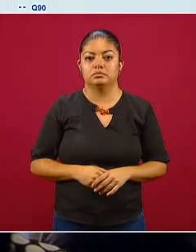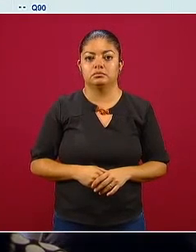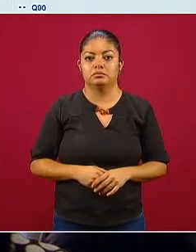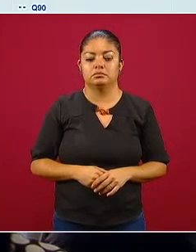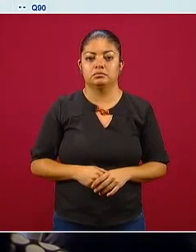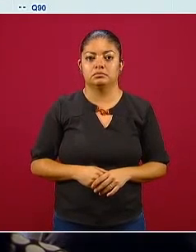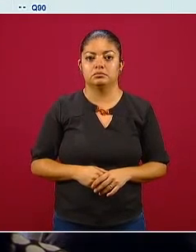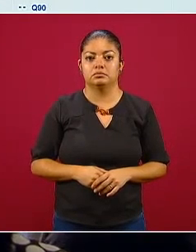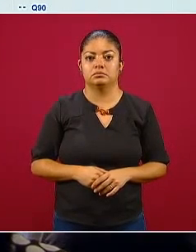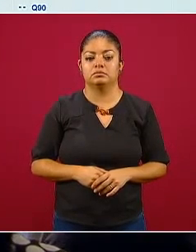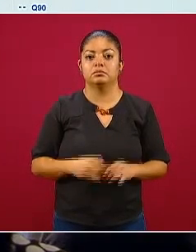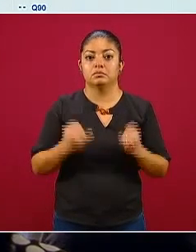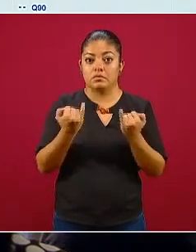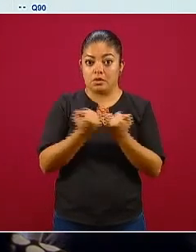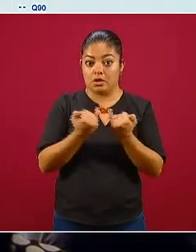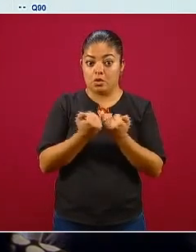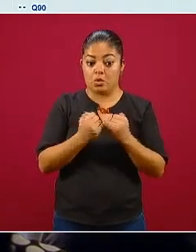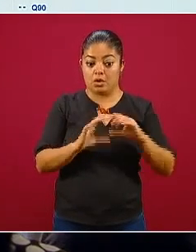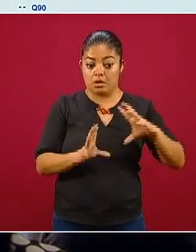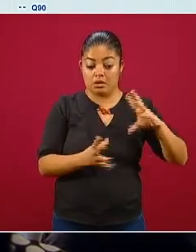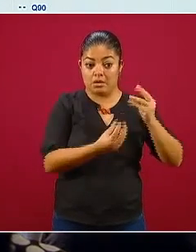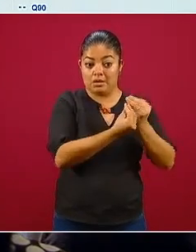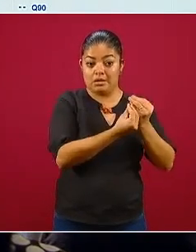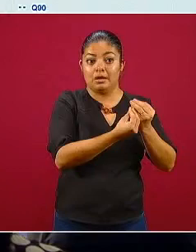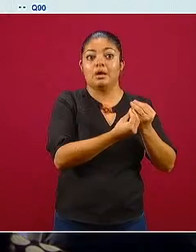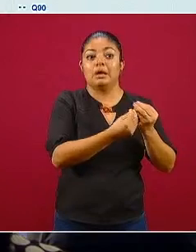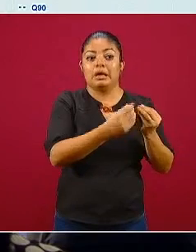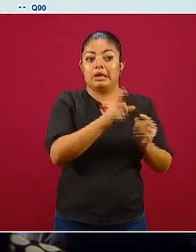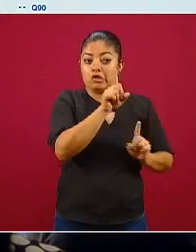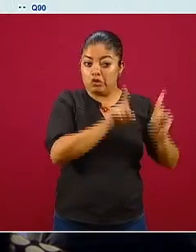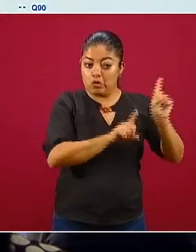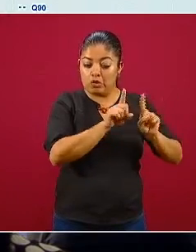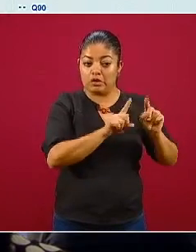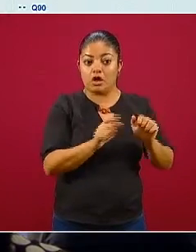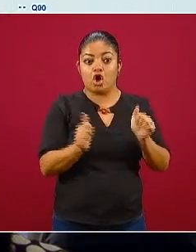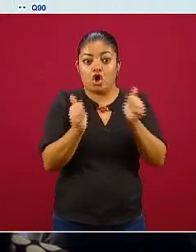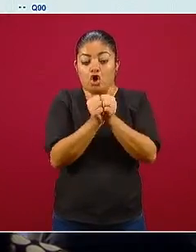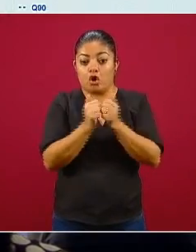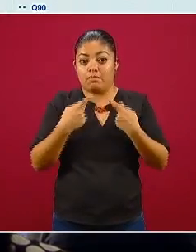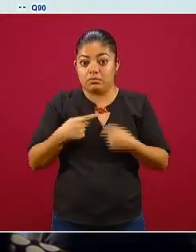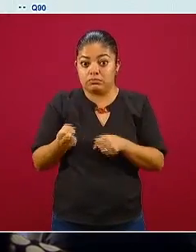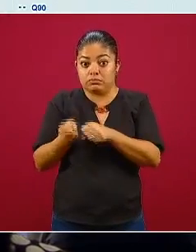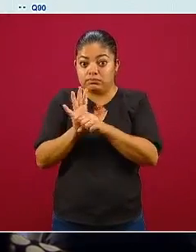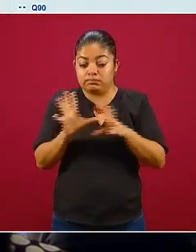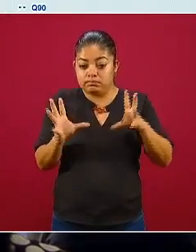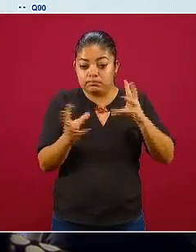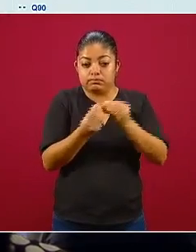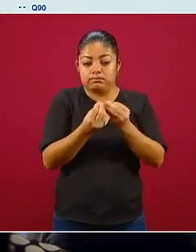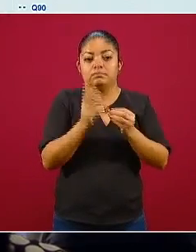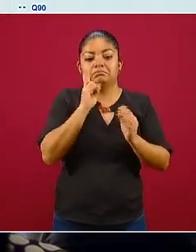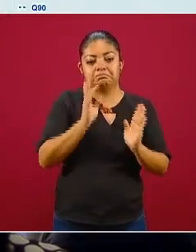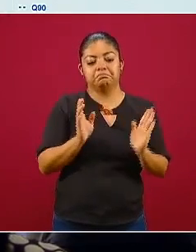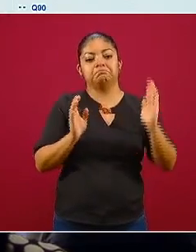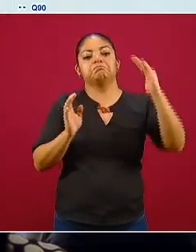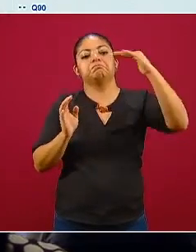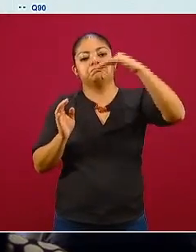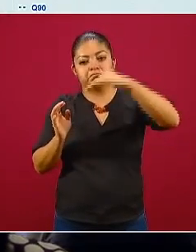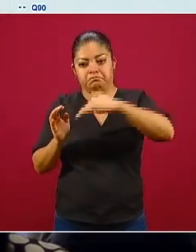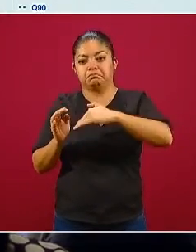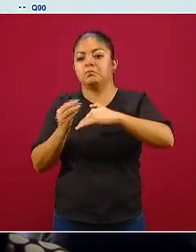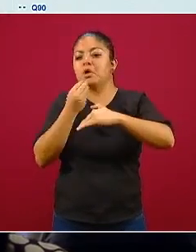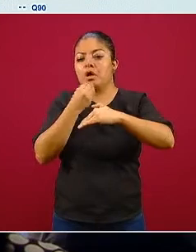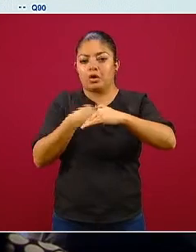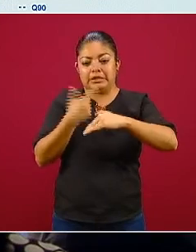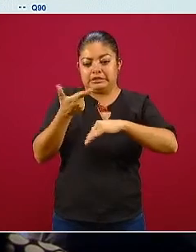considerando la suma de sospechosos más confirmados, también vemos el patrón descendente, aun cuando excluyéramos los últimos siete